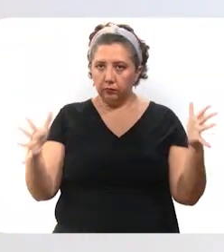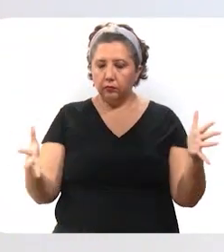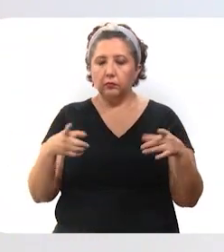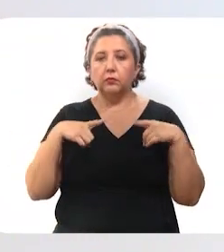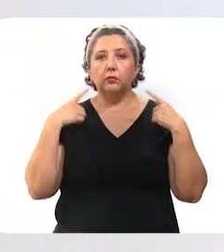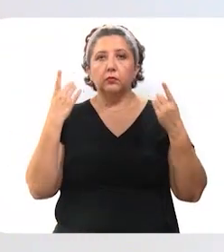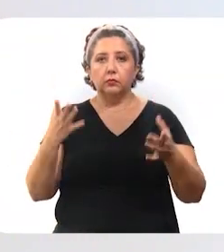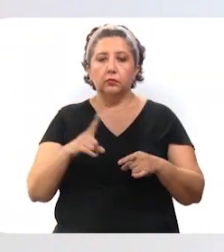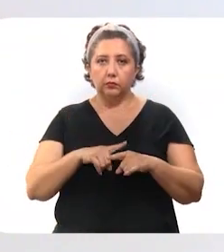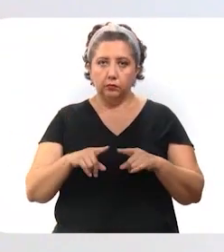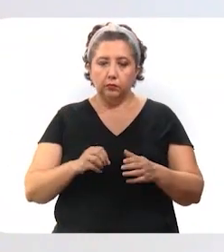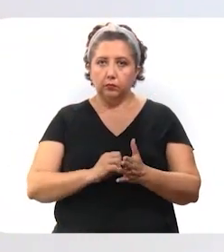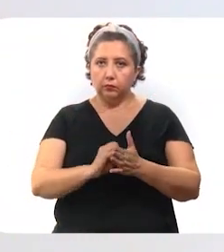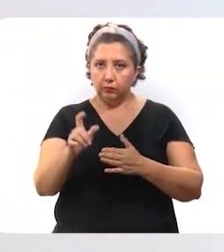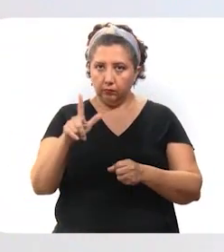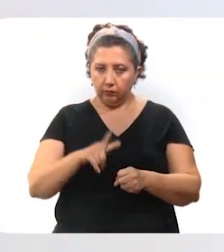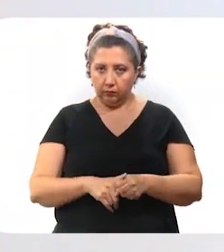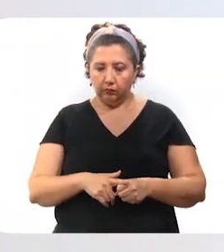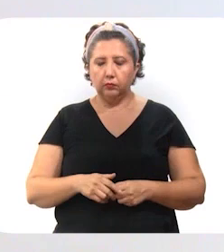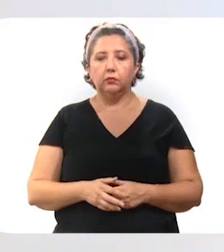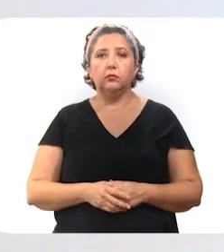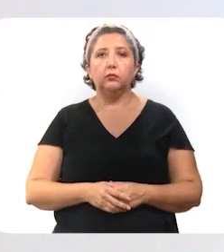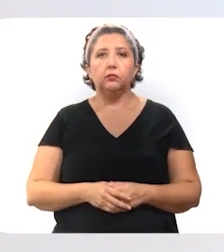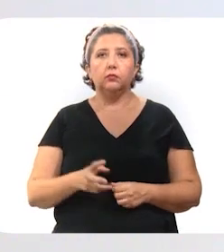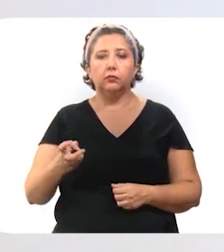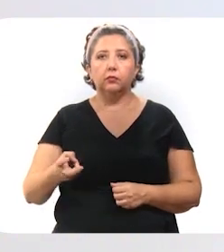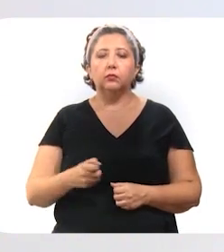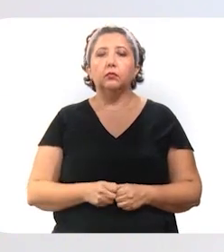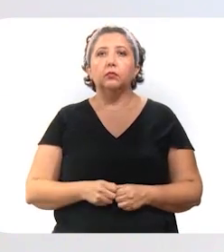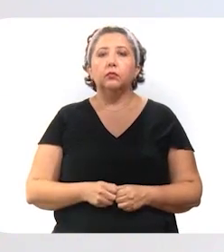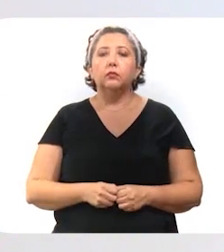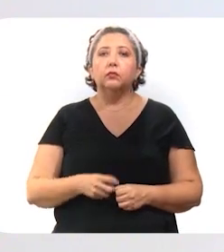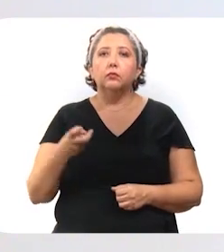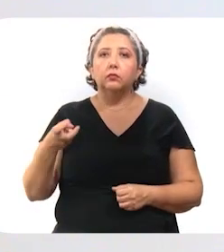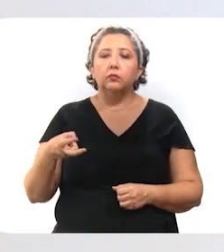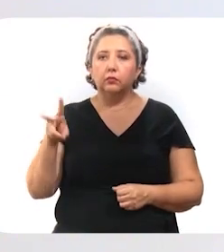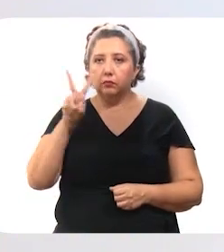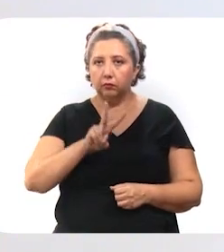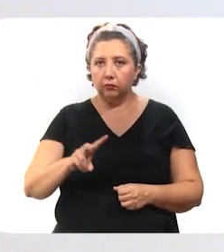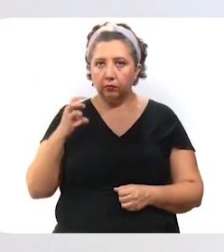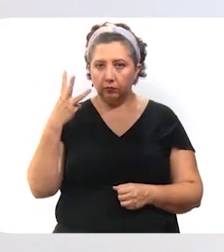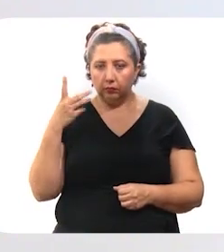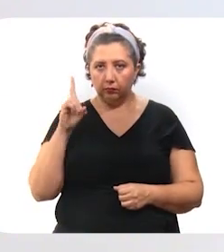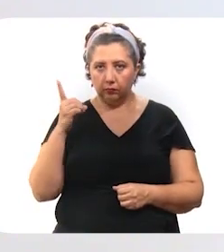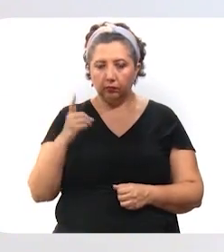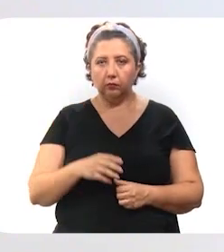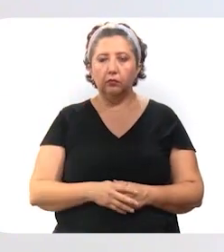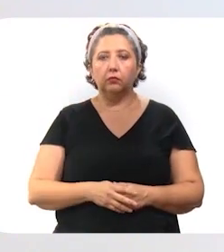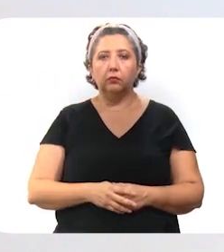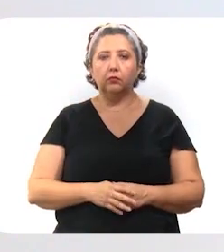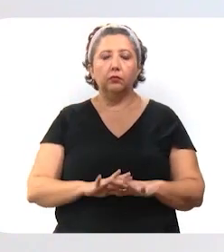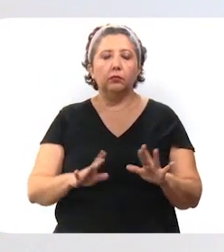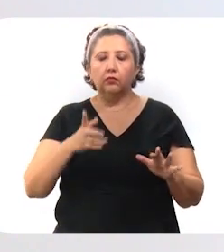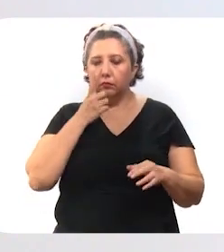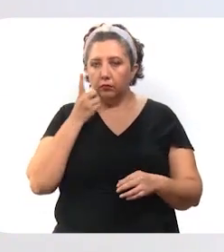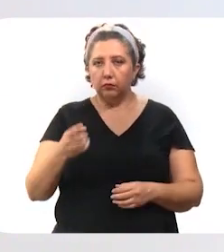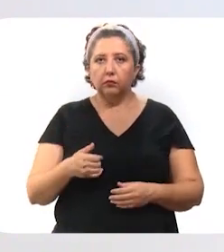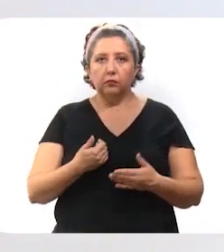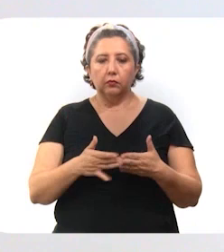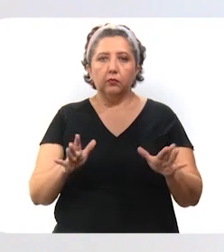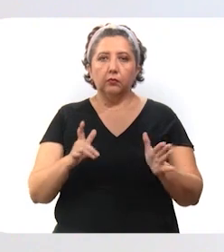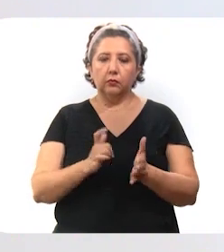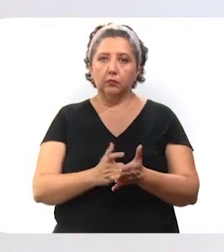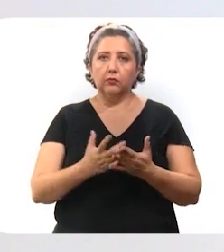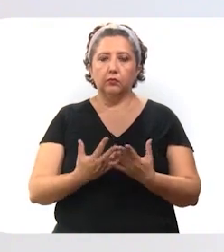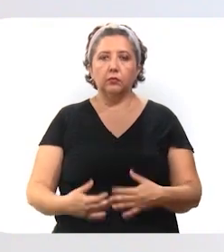que se brindará por los canales oficiales. Este es el parte médico de este viernes 3 de diciembre. Como se ha señalado,